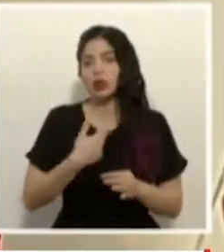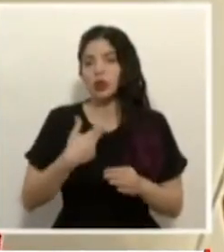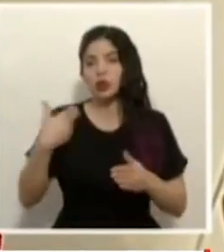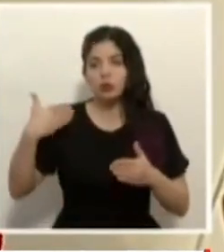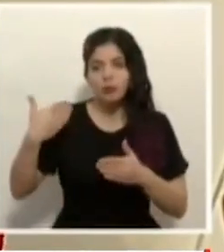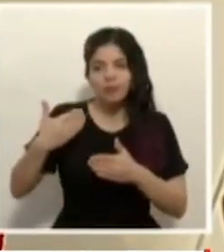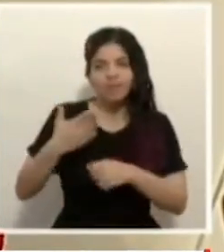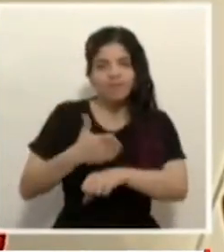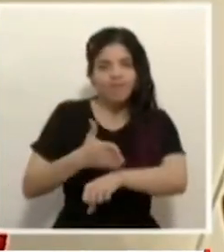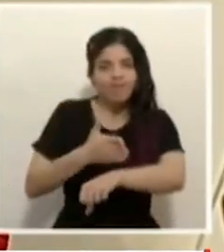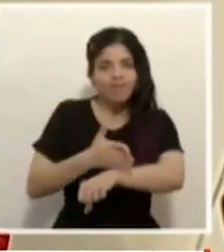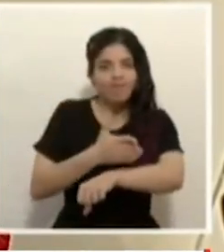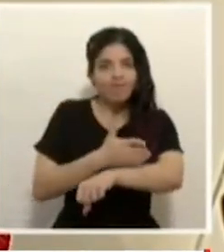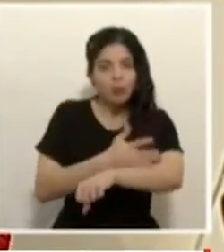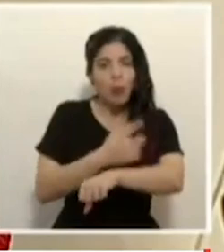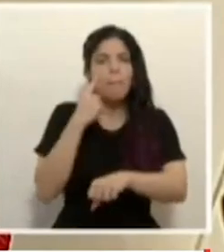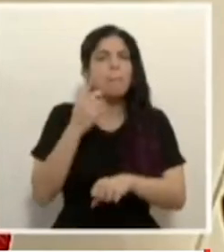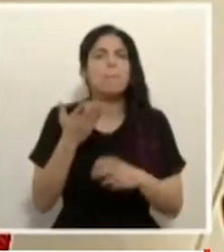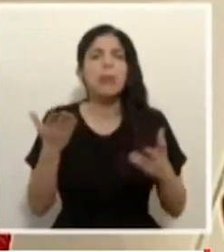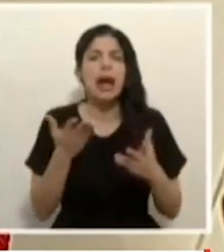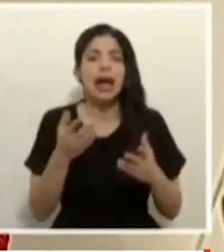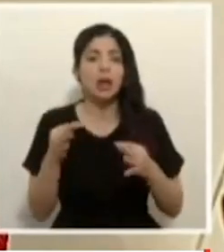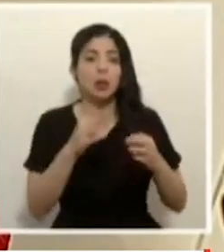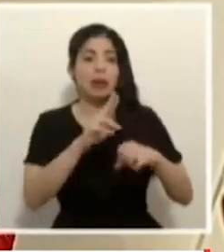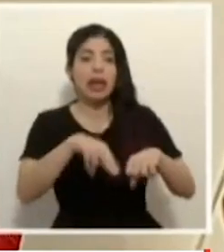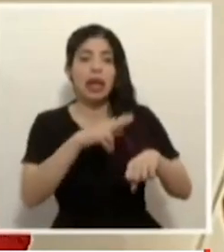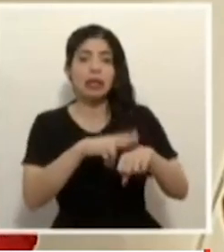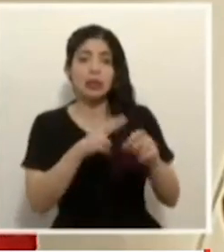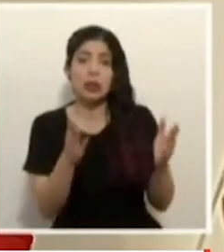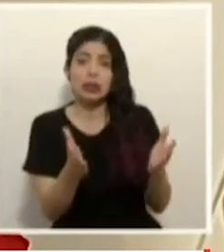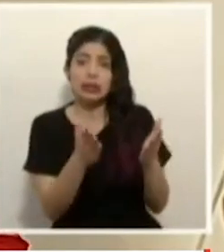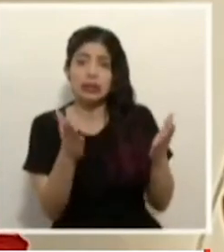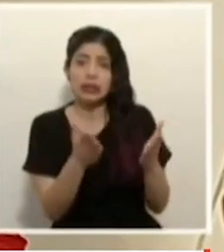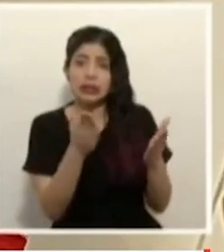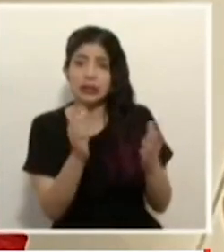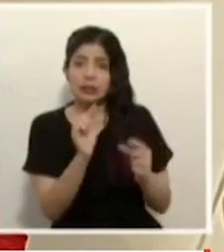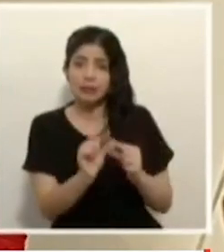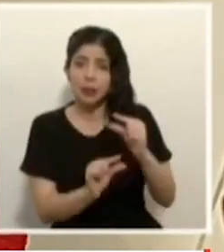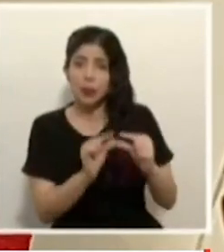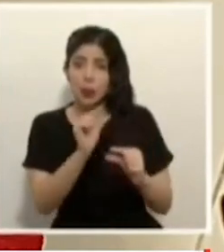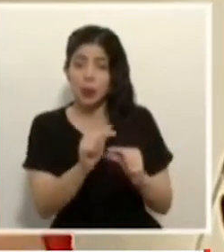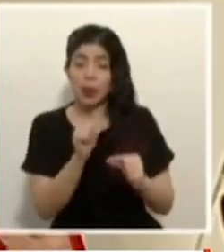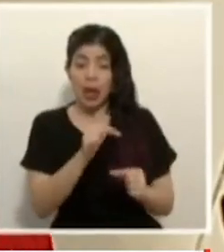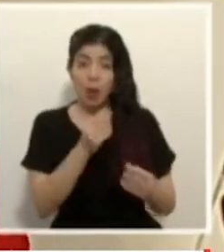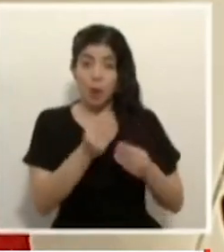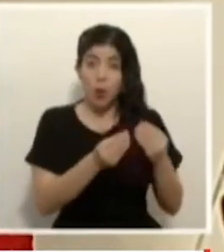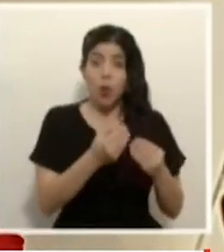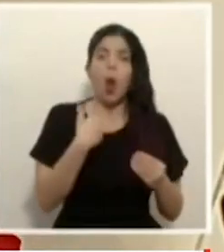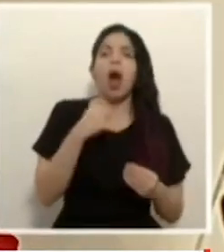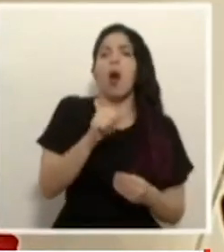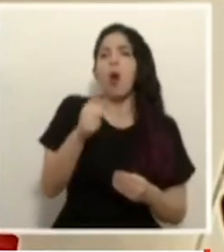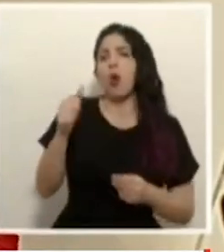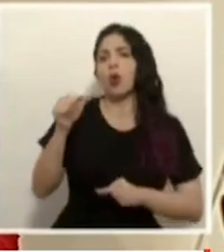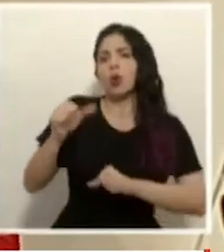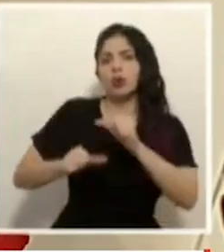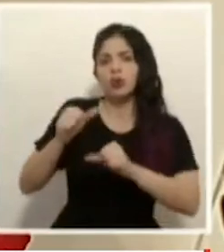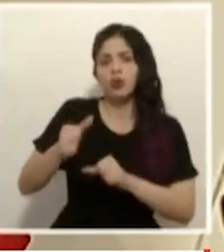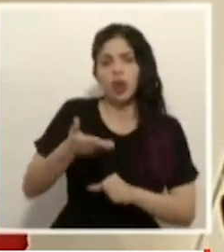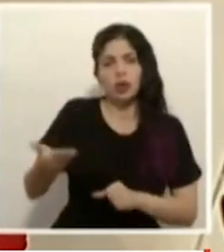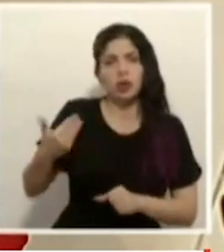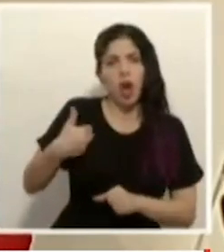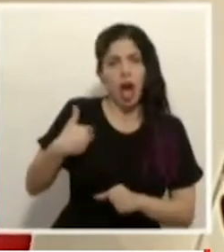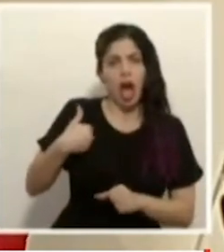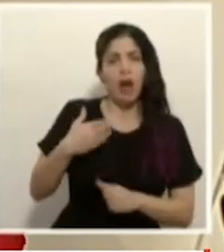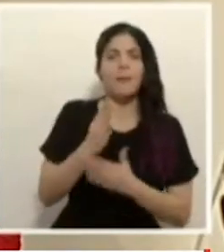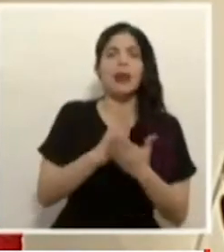avanzando para poder incentivar el turismo nacional. Además de este producto, hay otros esfuerzos que se vienen haciendo del